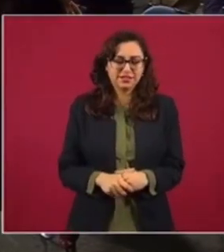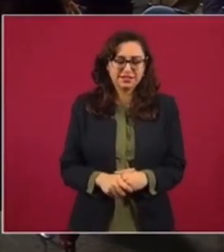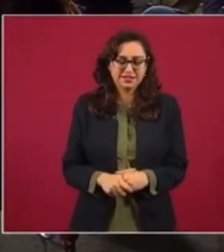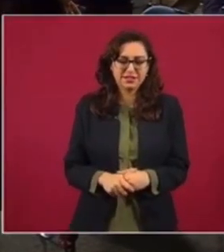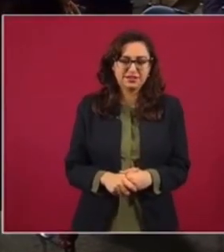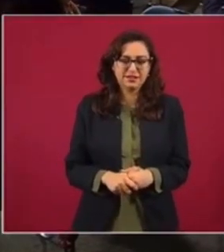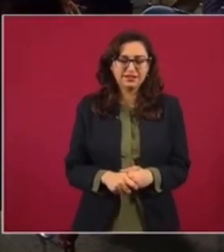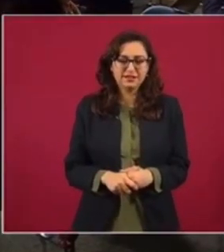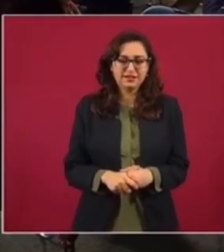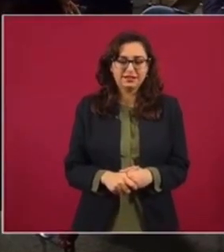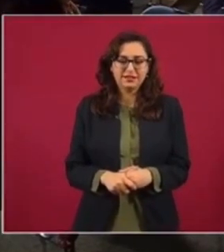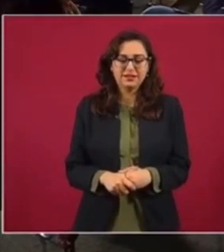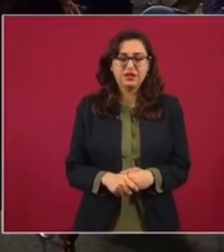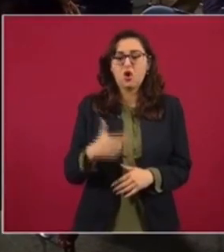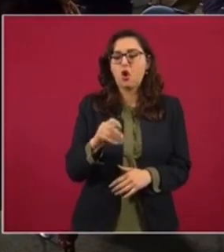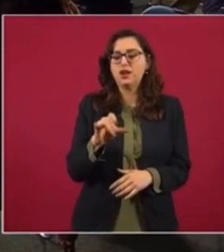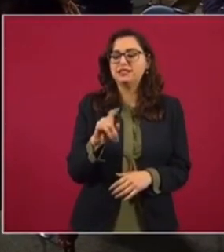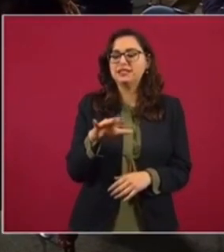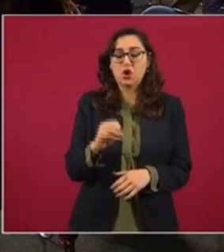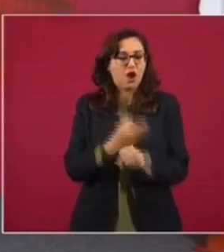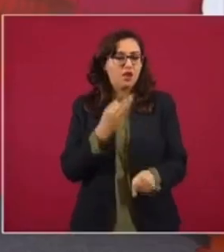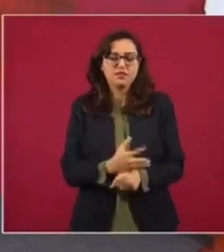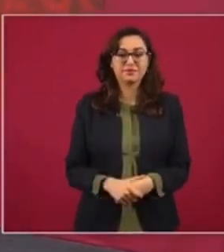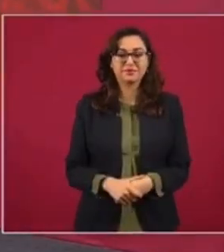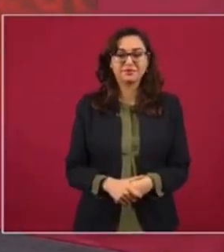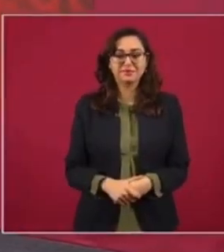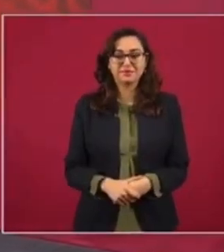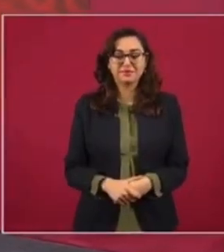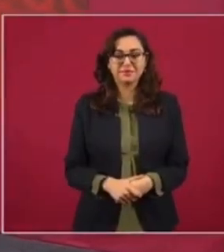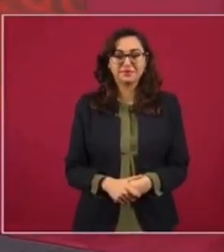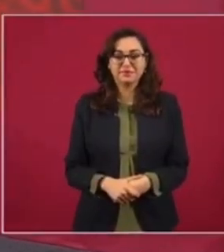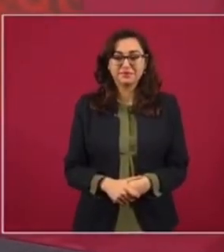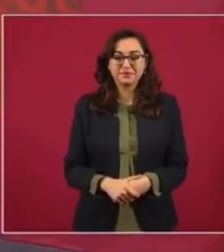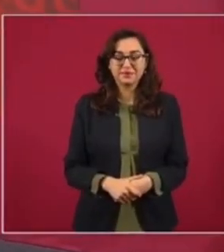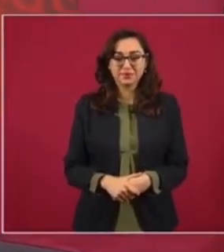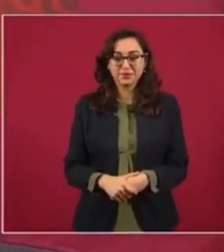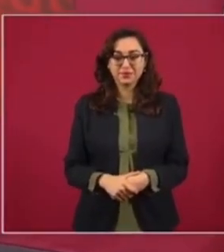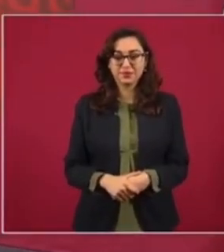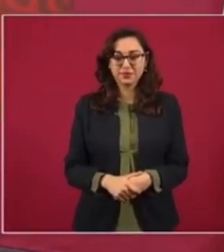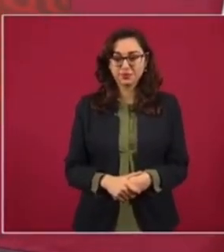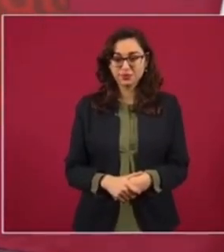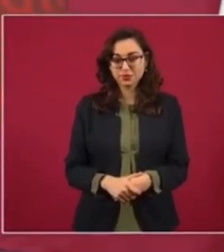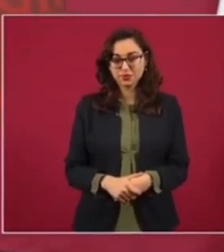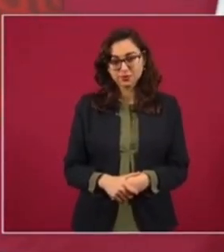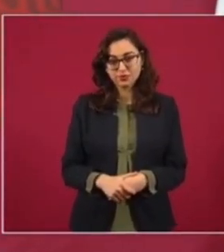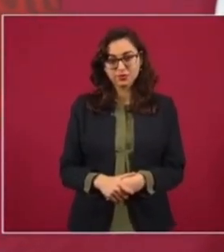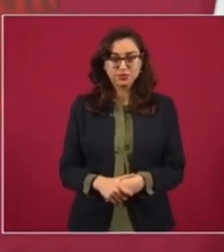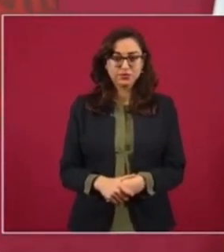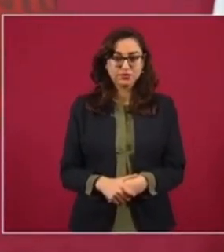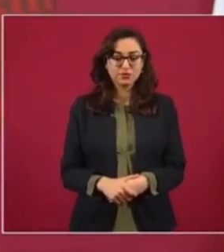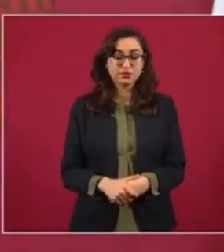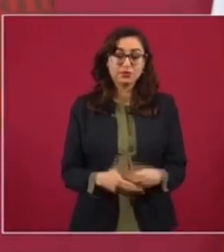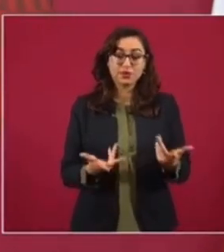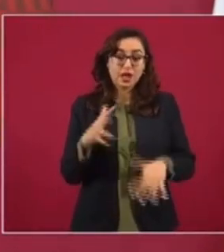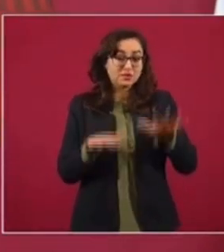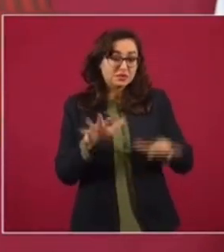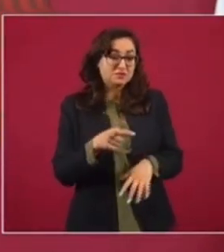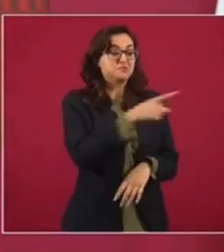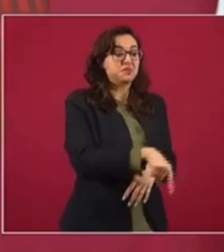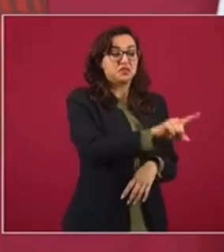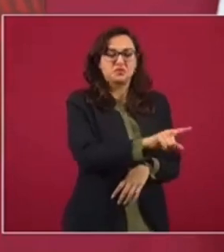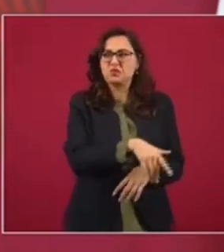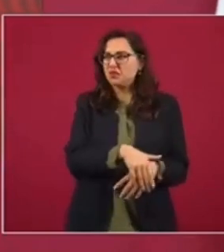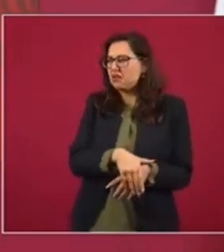Holístico, eso. Está de moda. A veces cuestionan, ¿no? El habla popular,